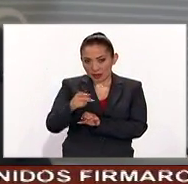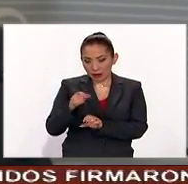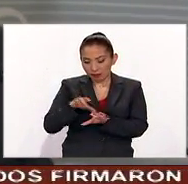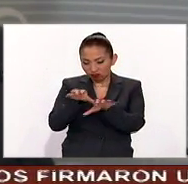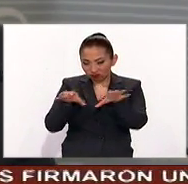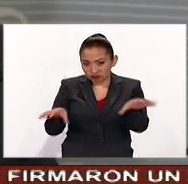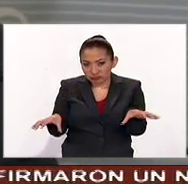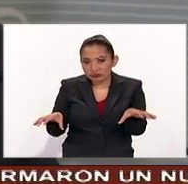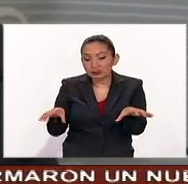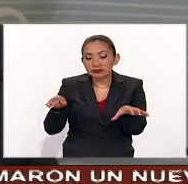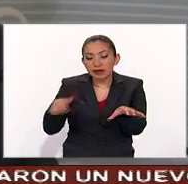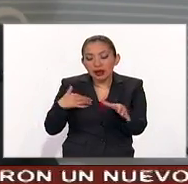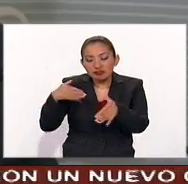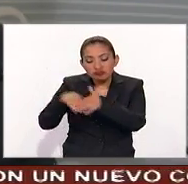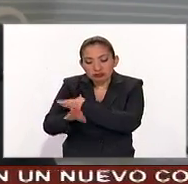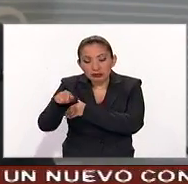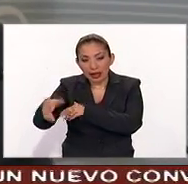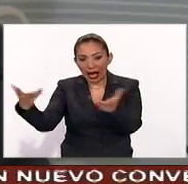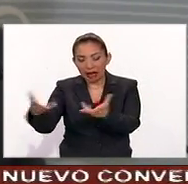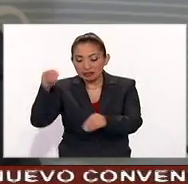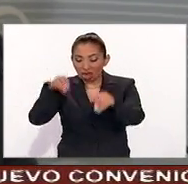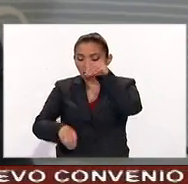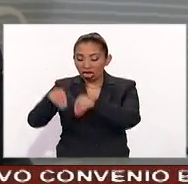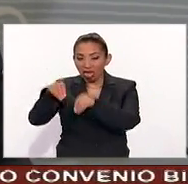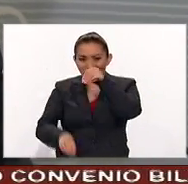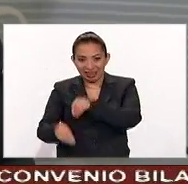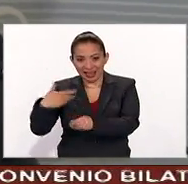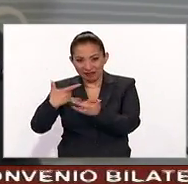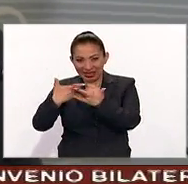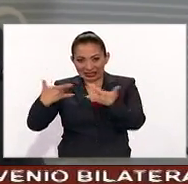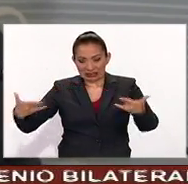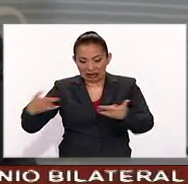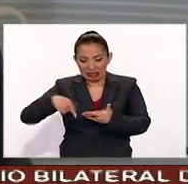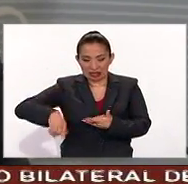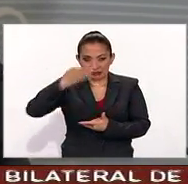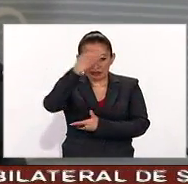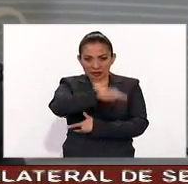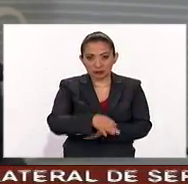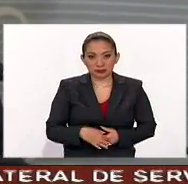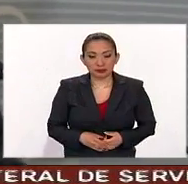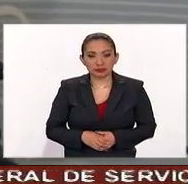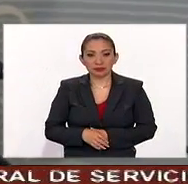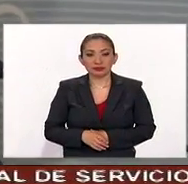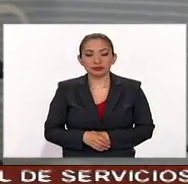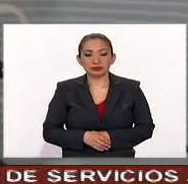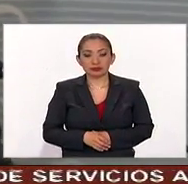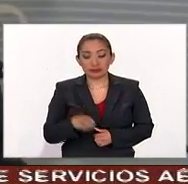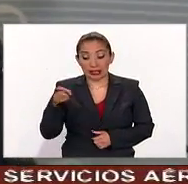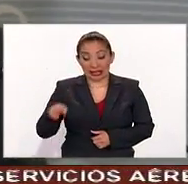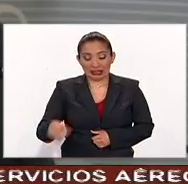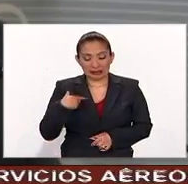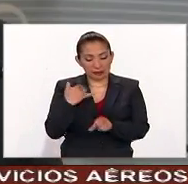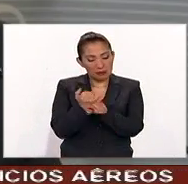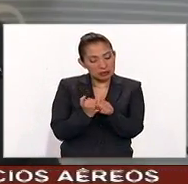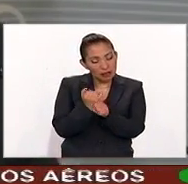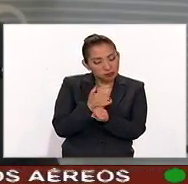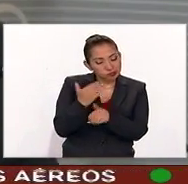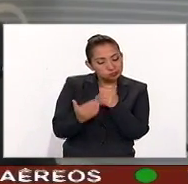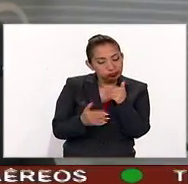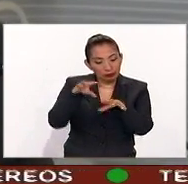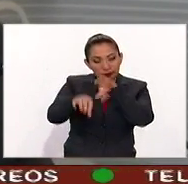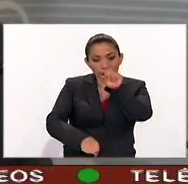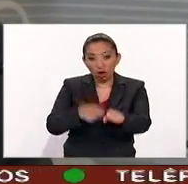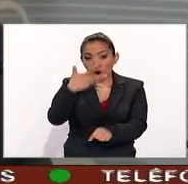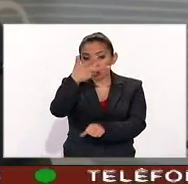respectivamente, donde se realizaba la elaboración de estas piezas falsas. Producto de dicha investigación, se